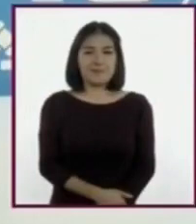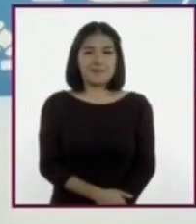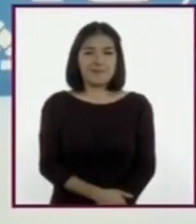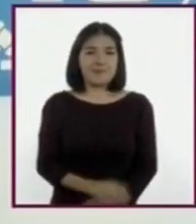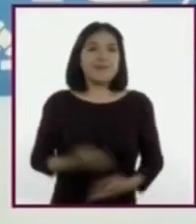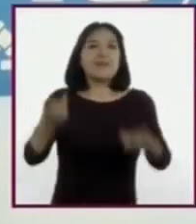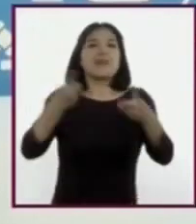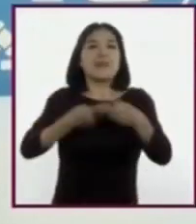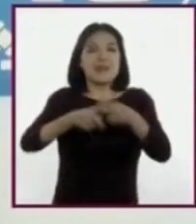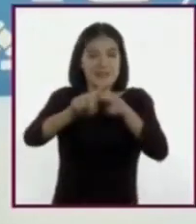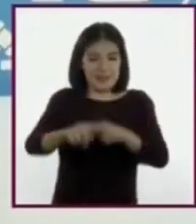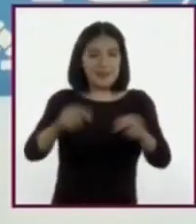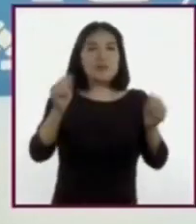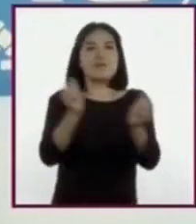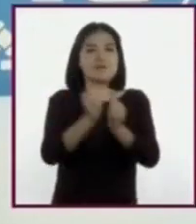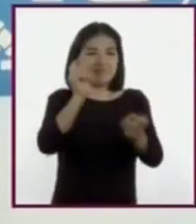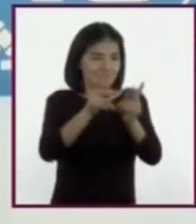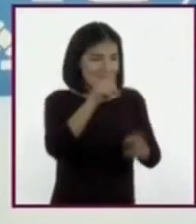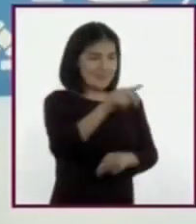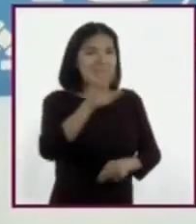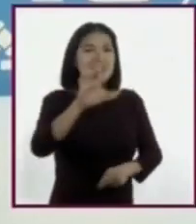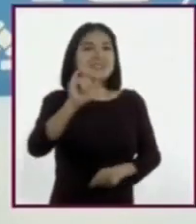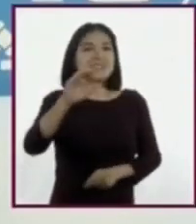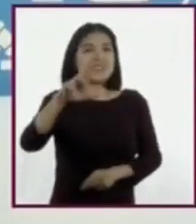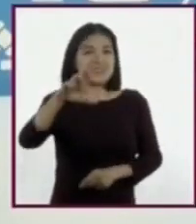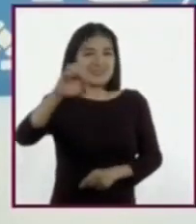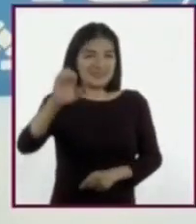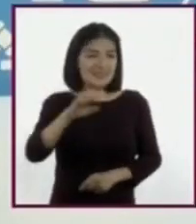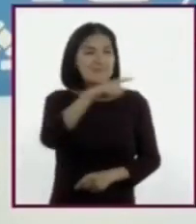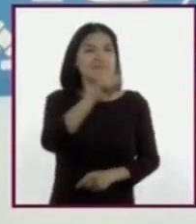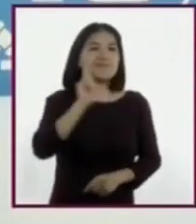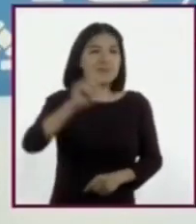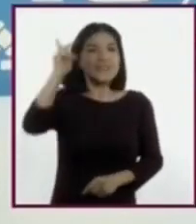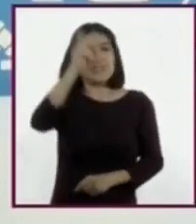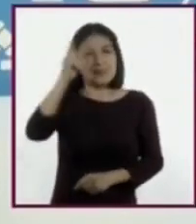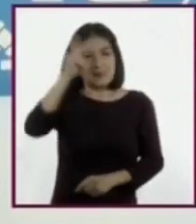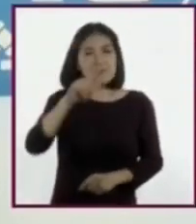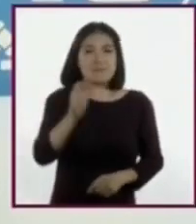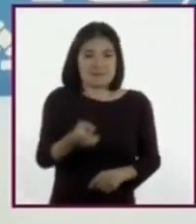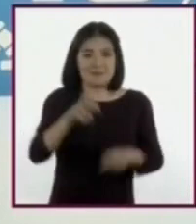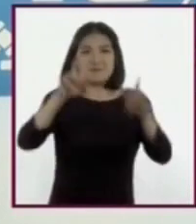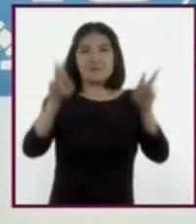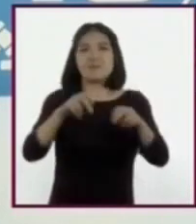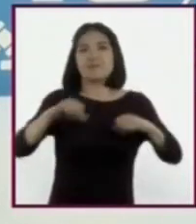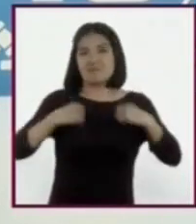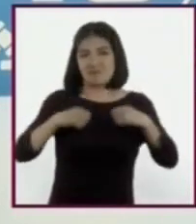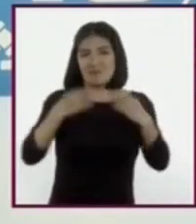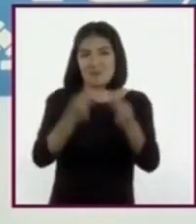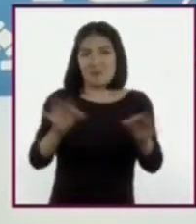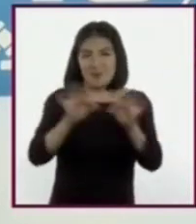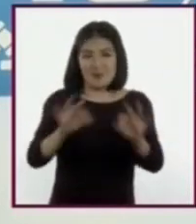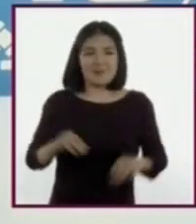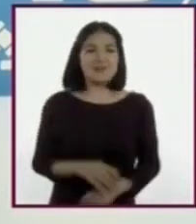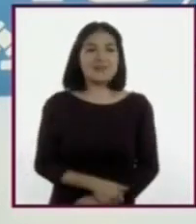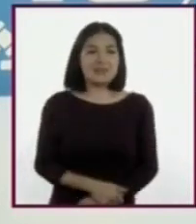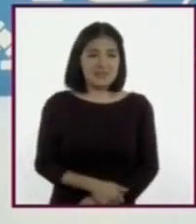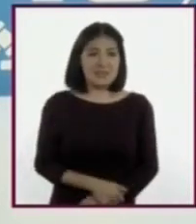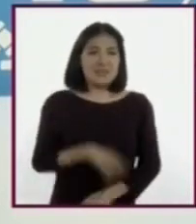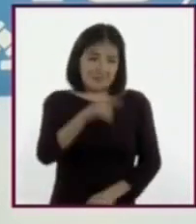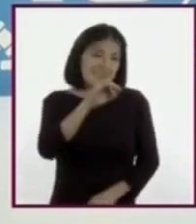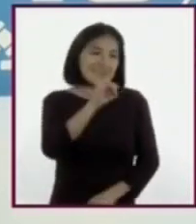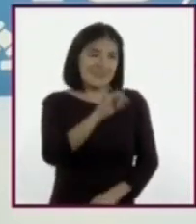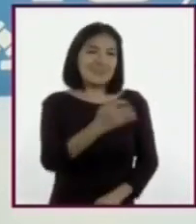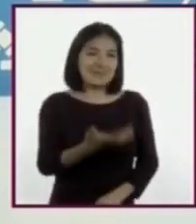Comencemos a platicar con Circe de este tema que es importante para los adolescentes. ¿No es así, Circe? Así es, Víctor.